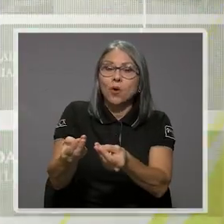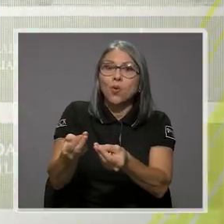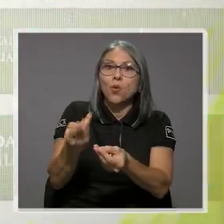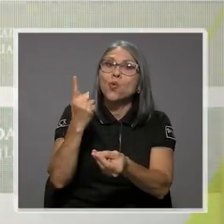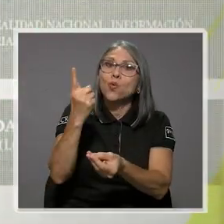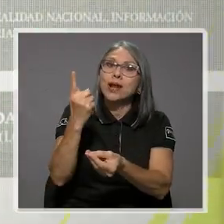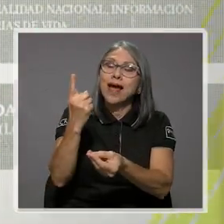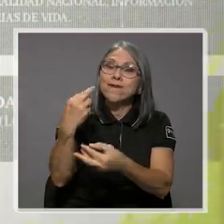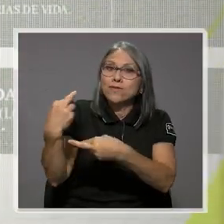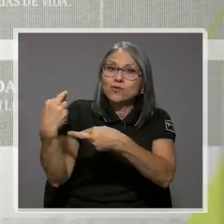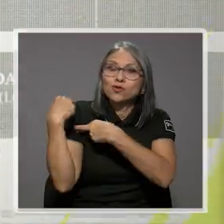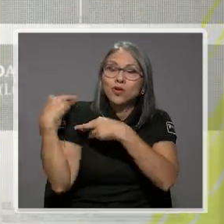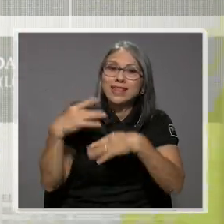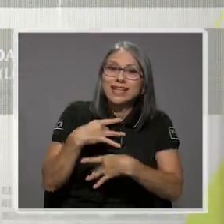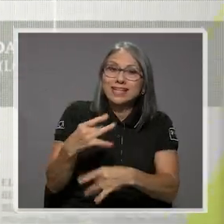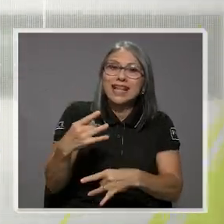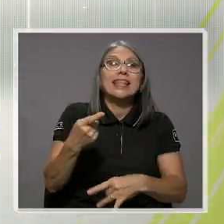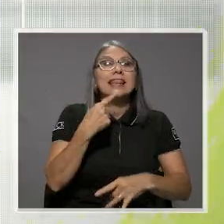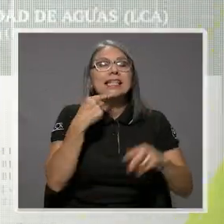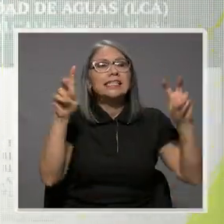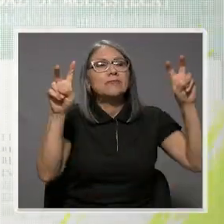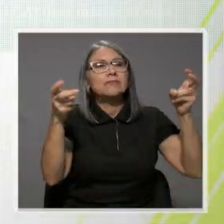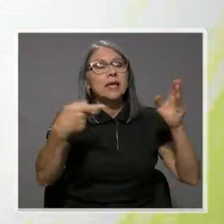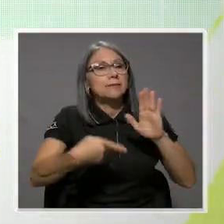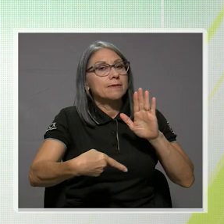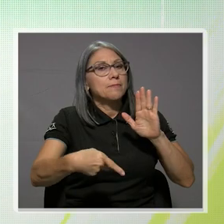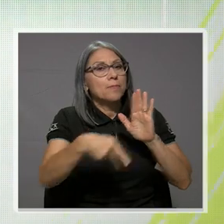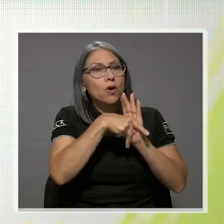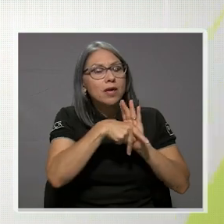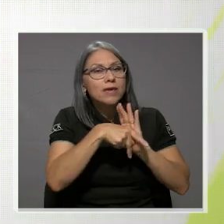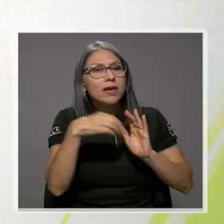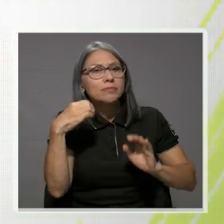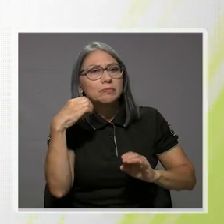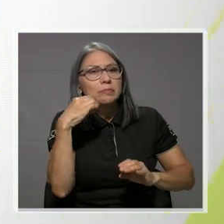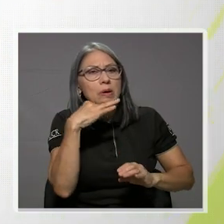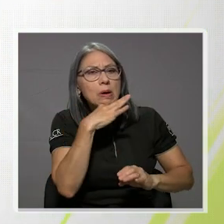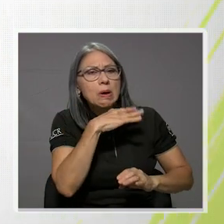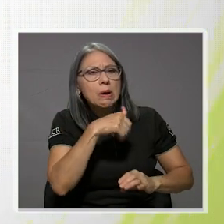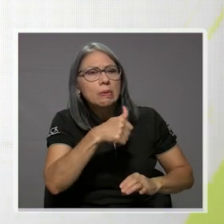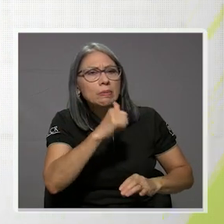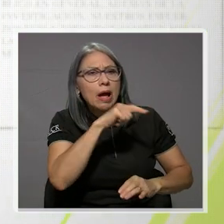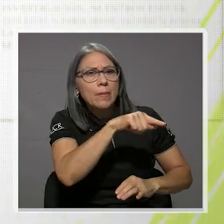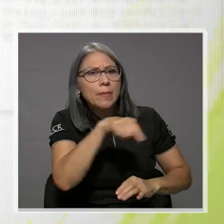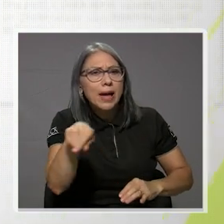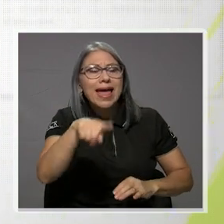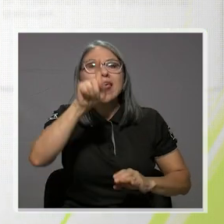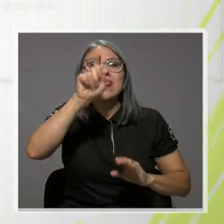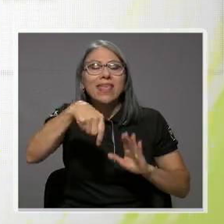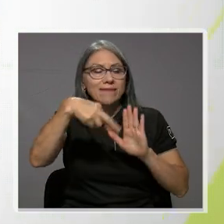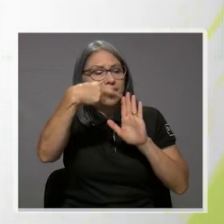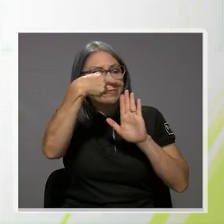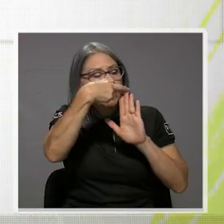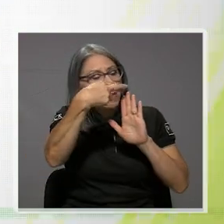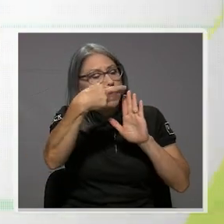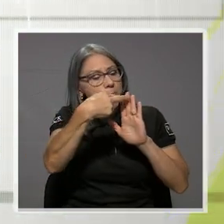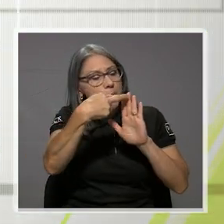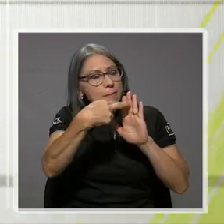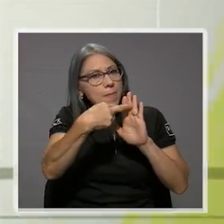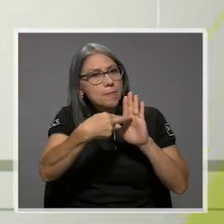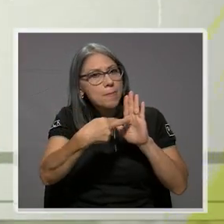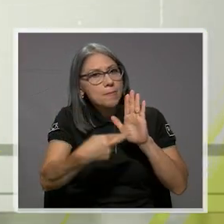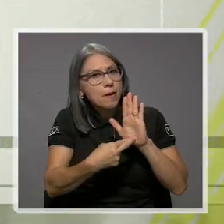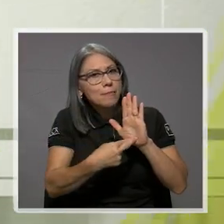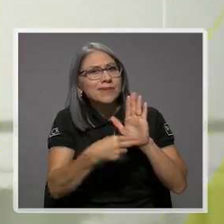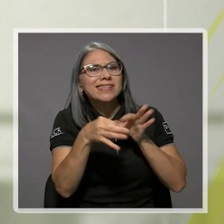Interesantemente, por supuesto, dice, se prohíbe contaminar y deben haber regulaciones y reglas, o sea, reglamentos